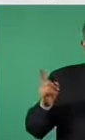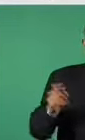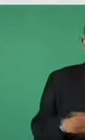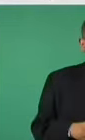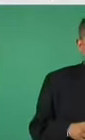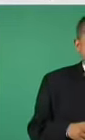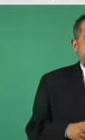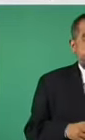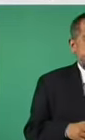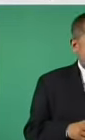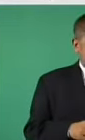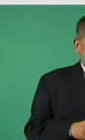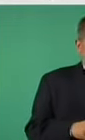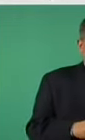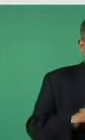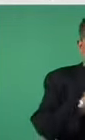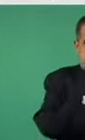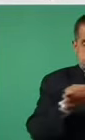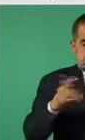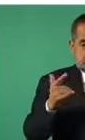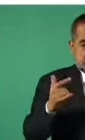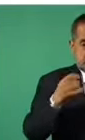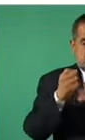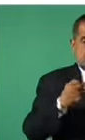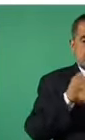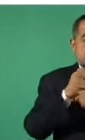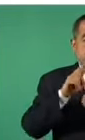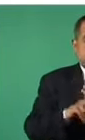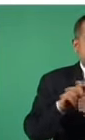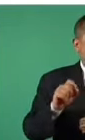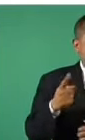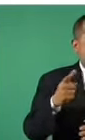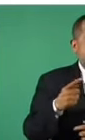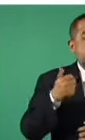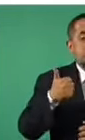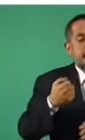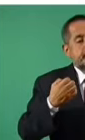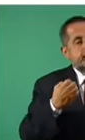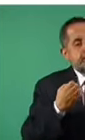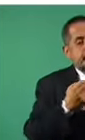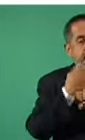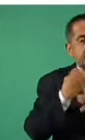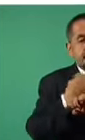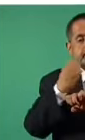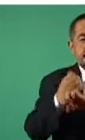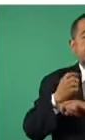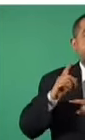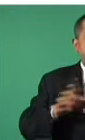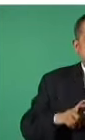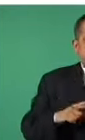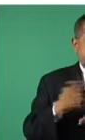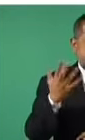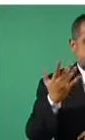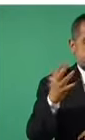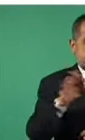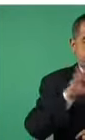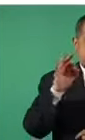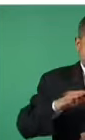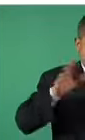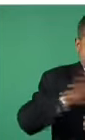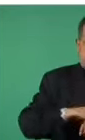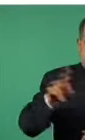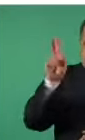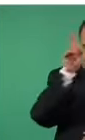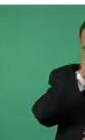de enero a julio de 2021, los seis estados que concentran el 50 por ciento de las